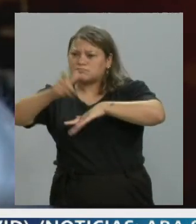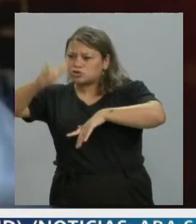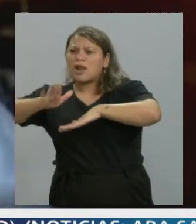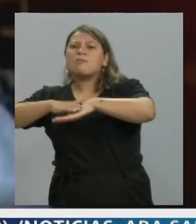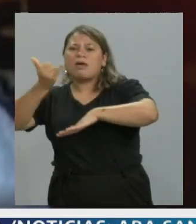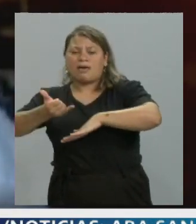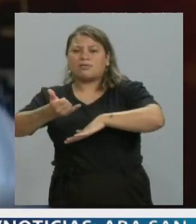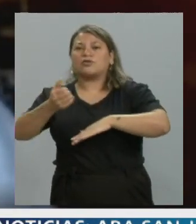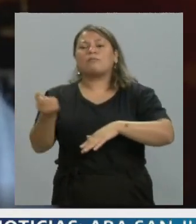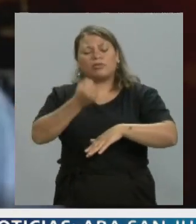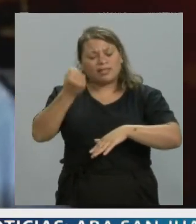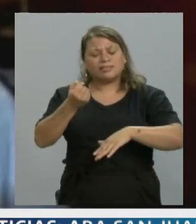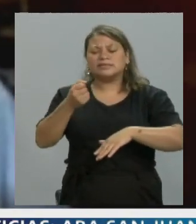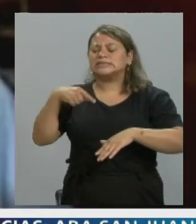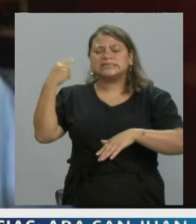de respetar eso siempre.